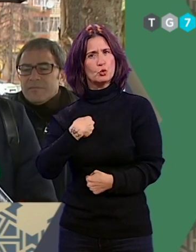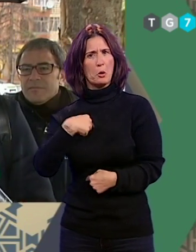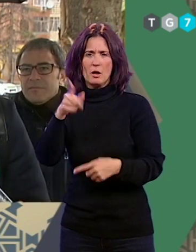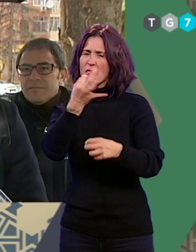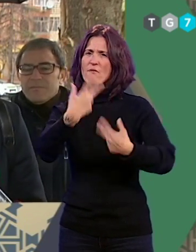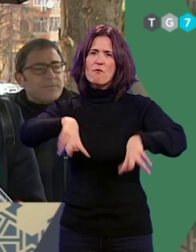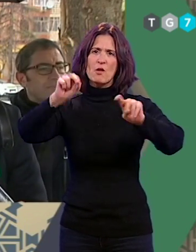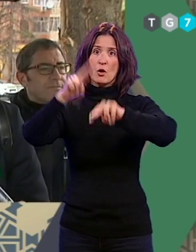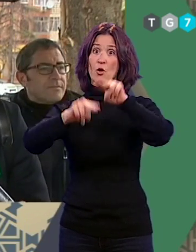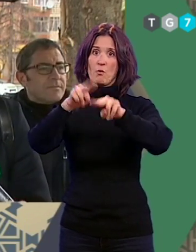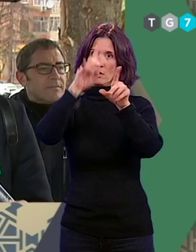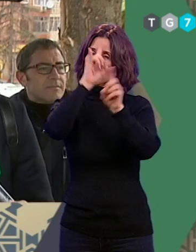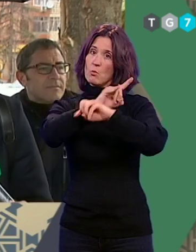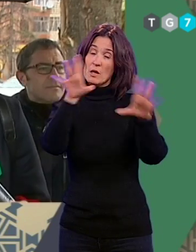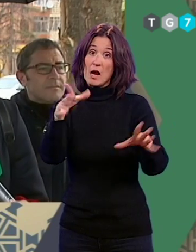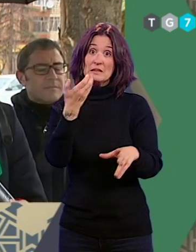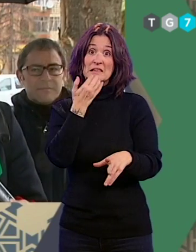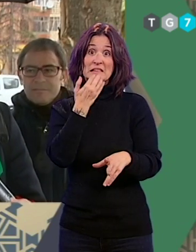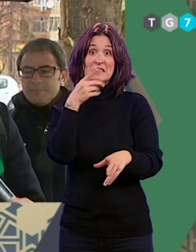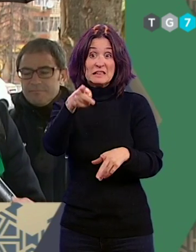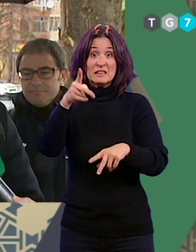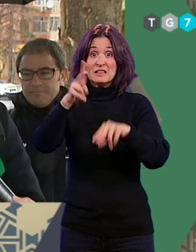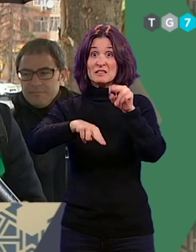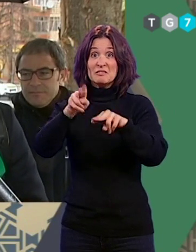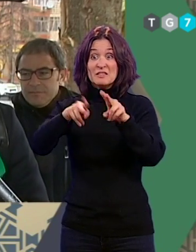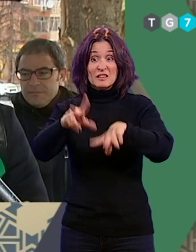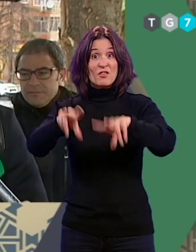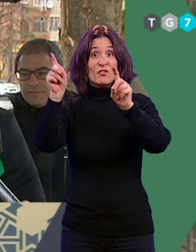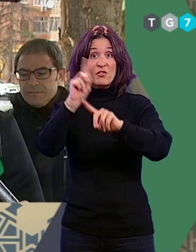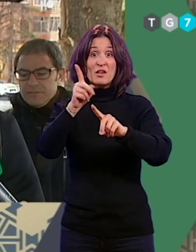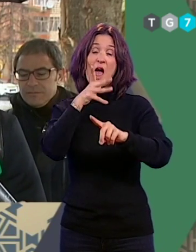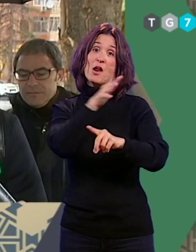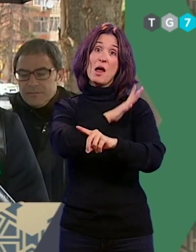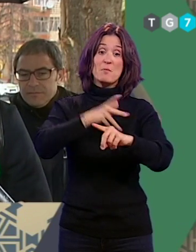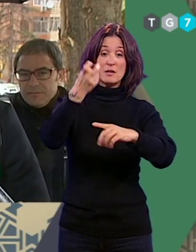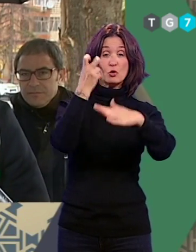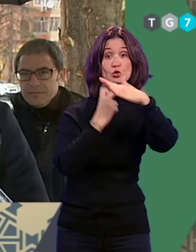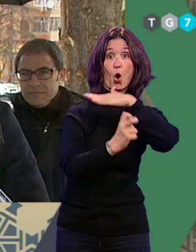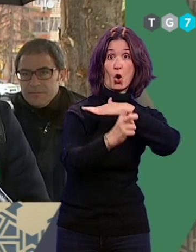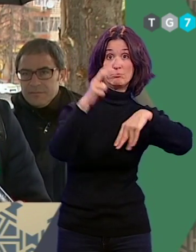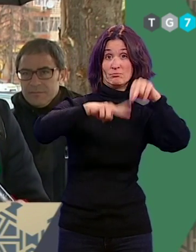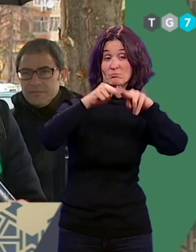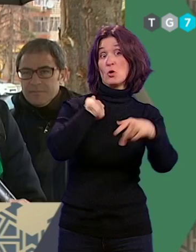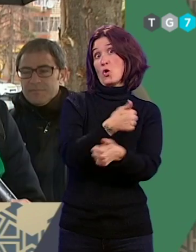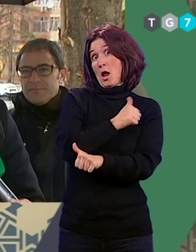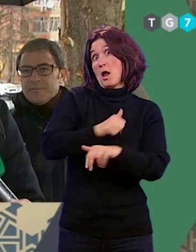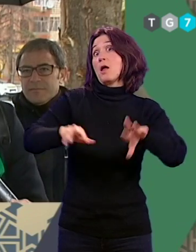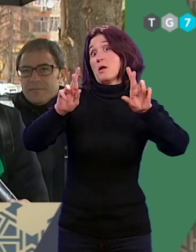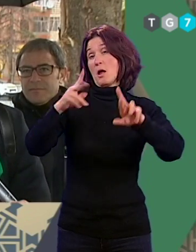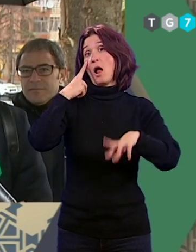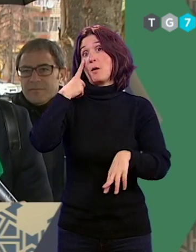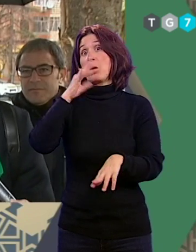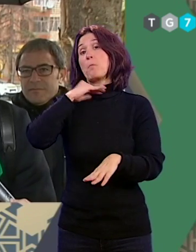esta obra que sin ningún tipo de duda, mientras tanto se culmina con el proyecto de soterramiento de las vías. Así lo esperamos, al menos que